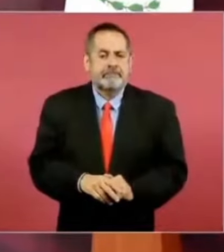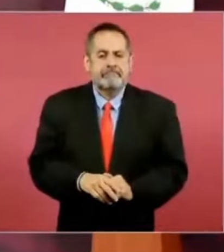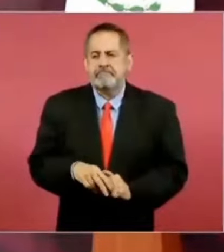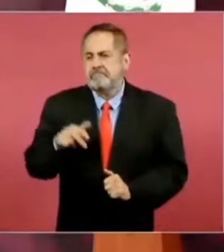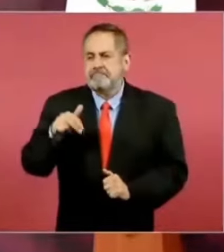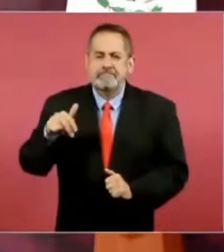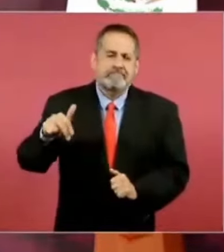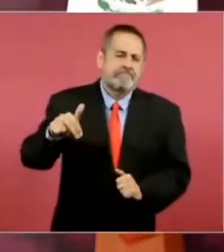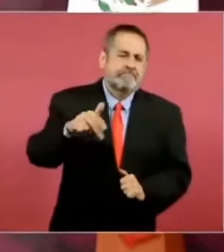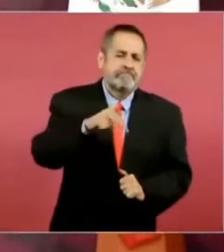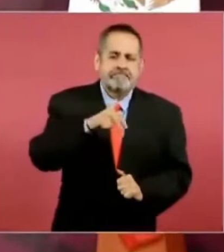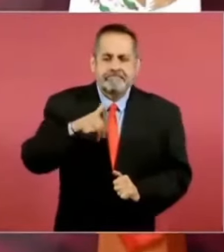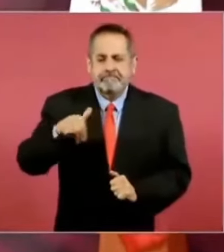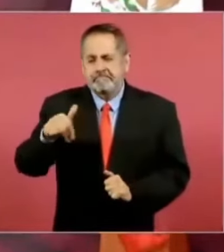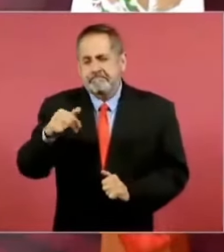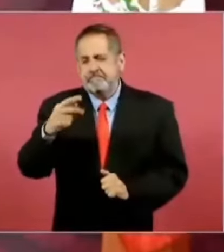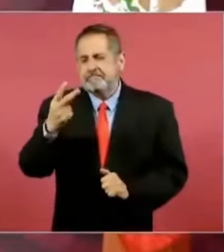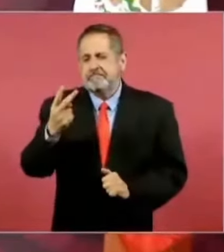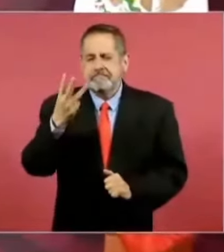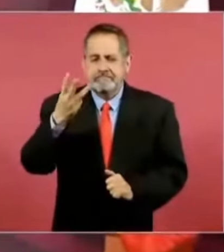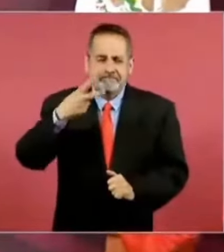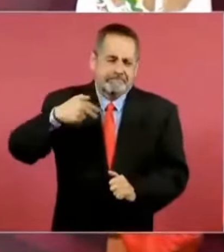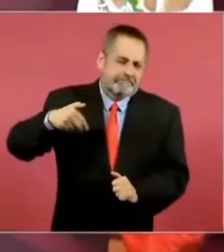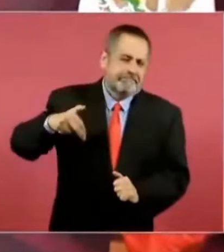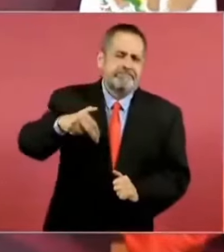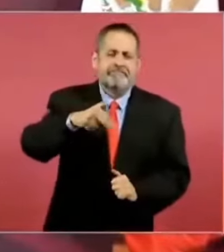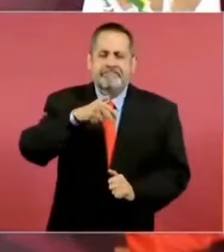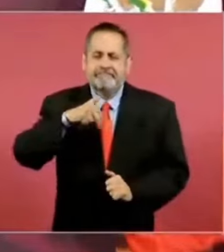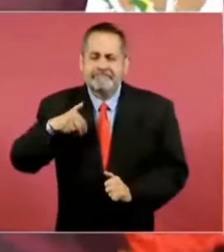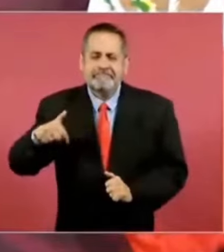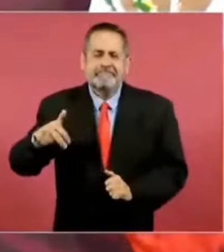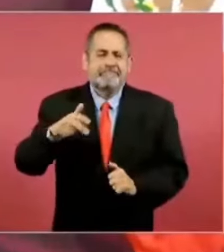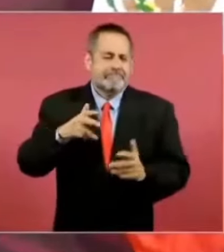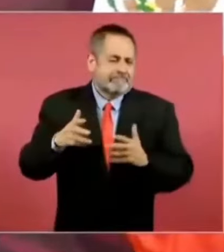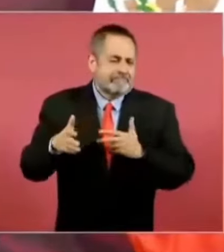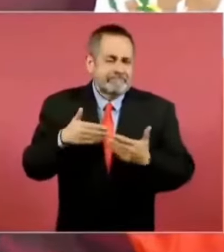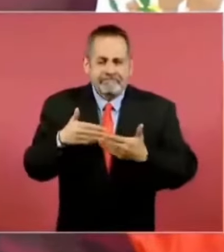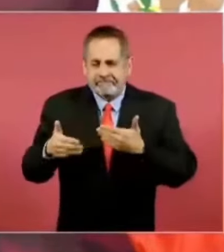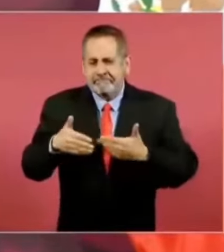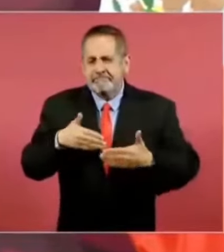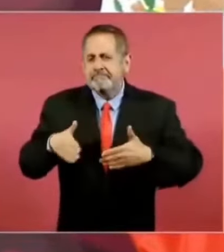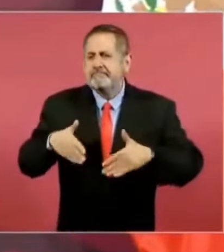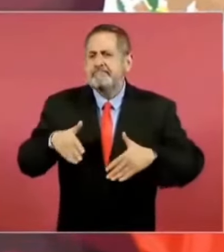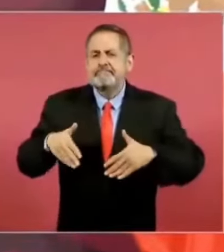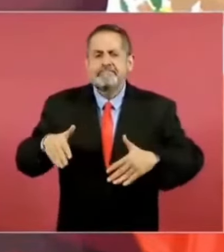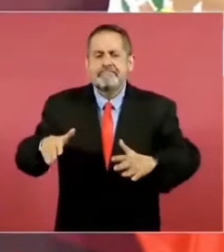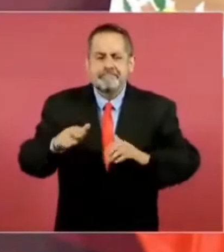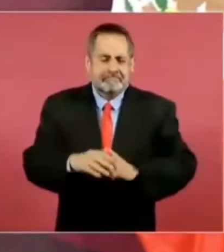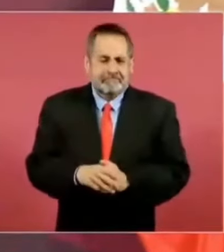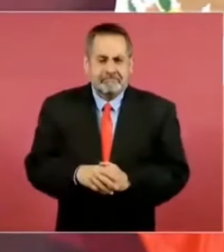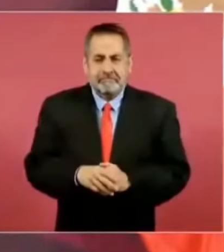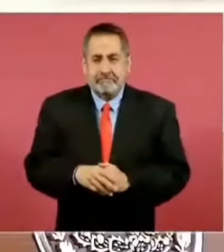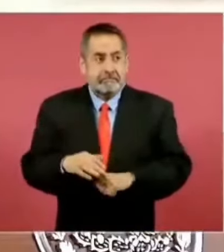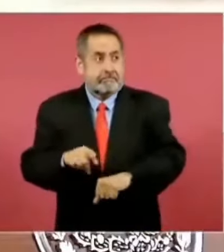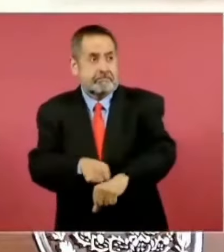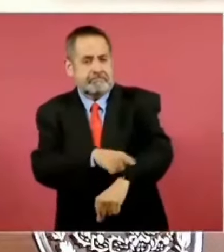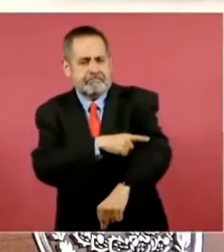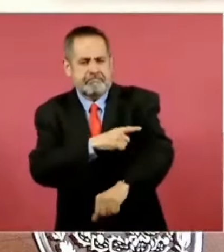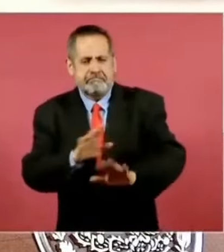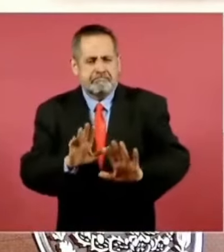camino, doy dos, tres vueltas, también no muy largas,